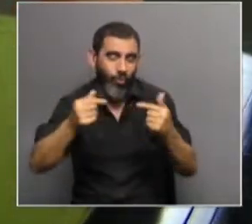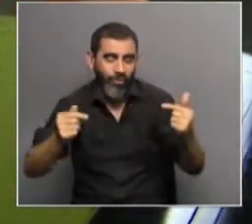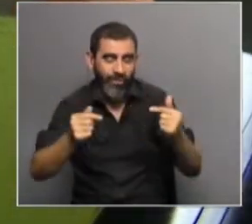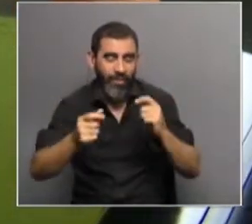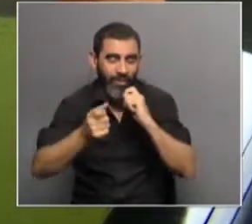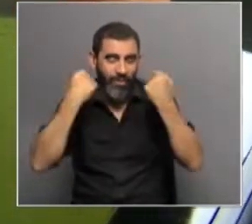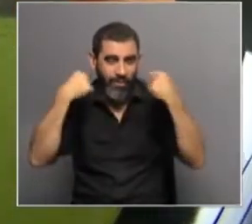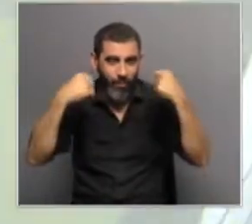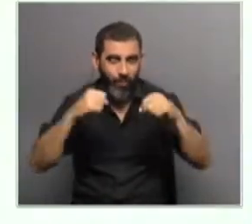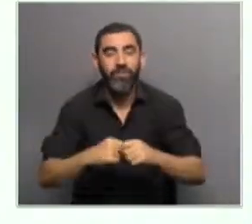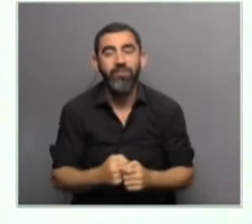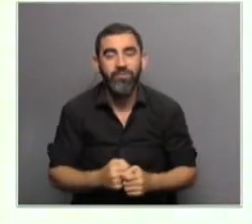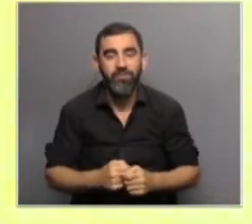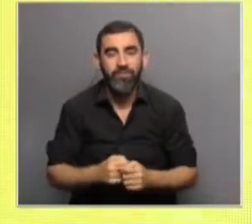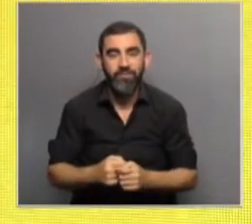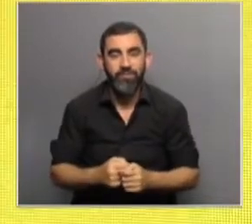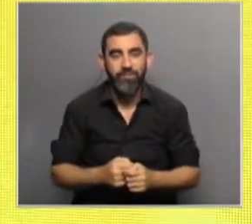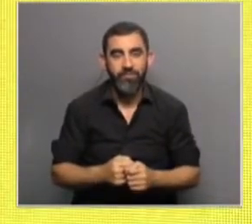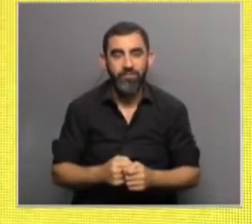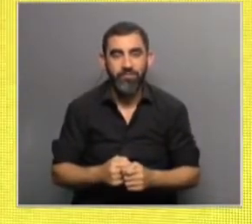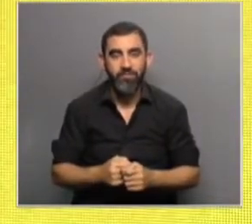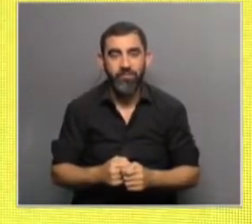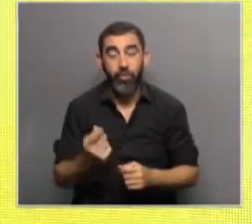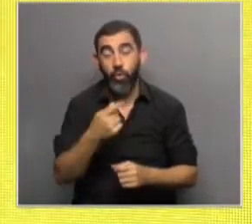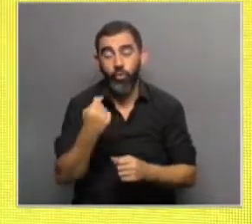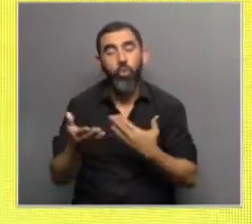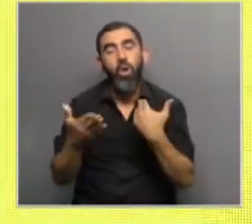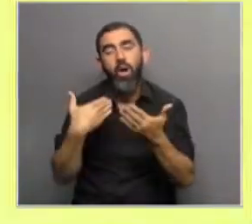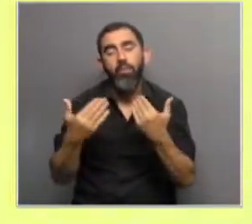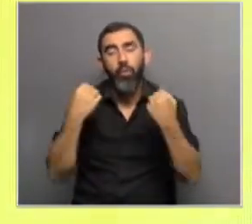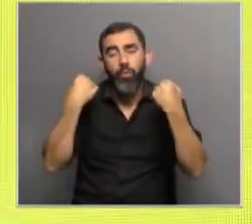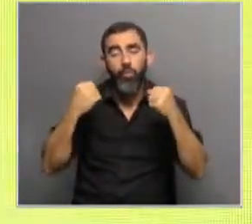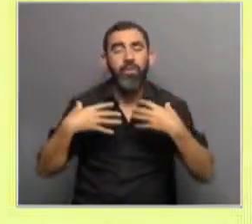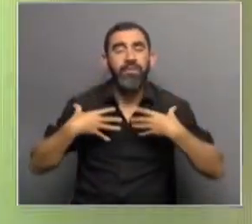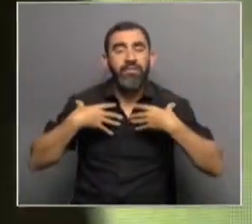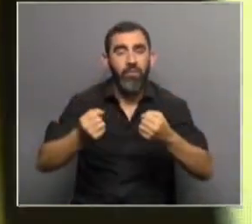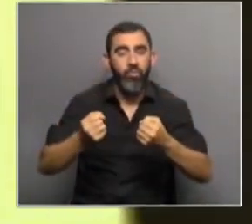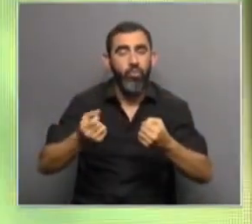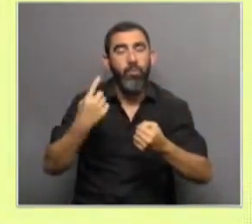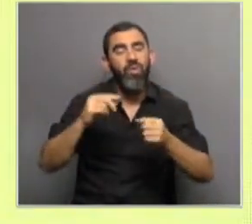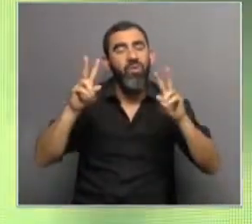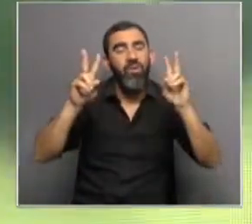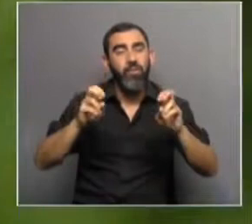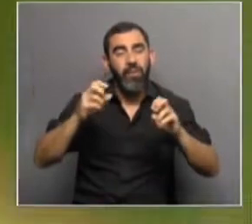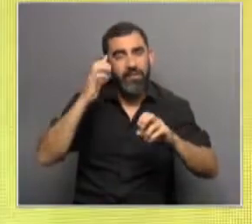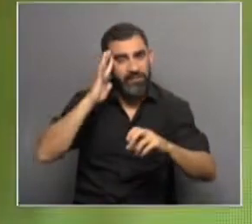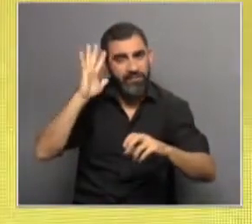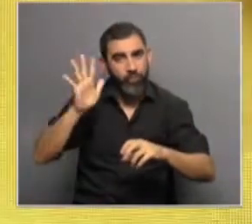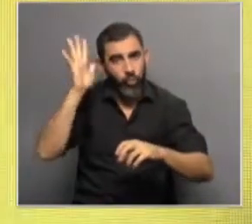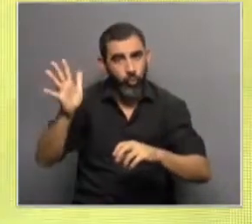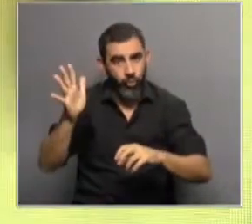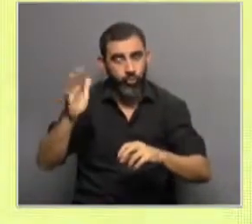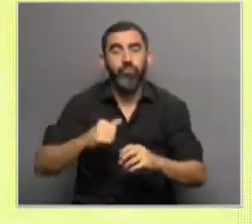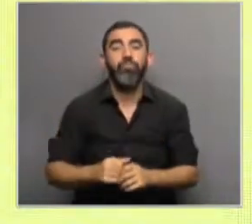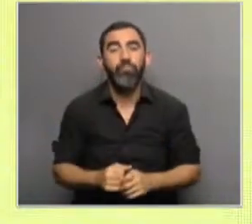Sí, la verdad que es bueno para todo el deporte, ¿no? Bueno, nosotros vamos a hablar de deporte y salud, pero desde el punto de vista psicológico sobre